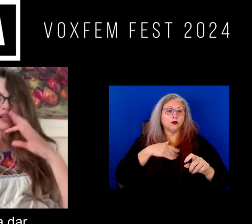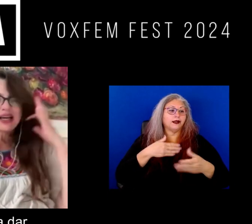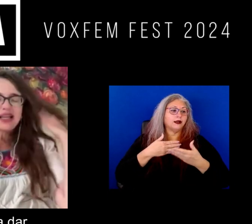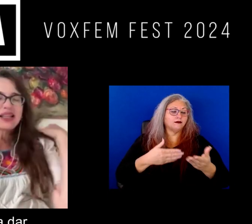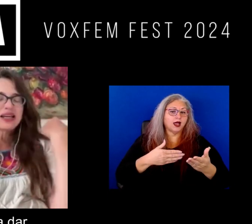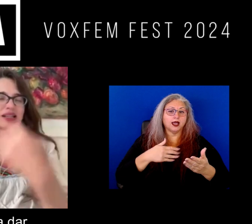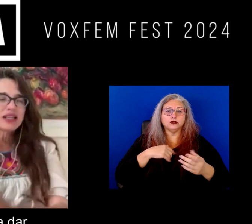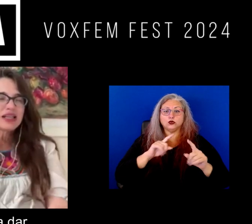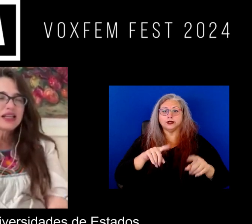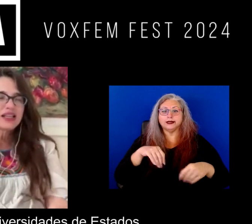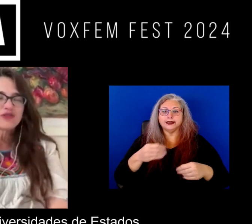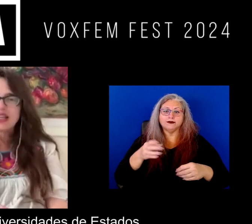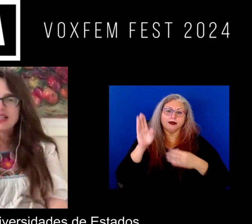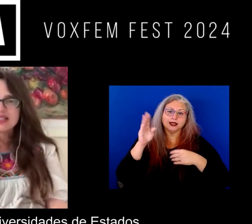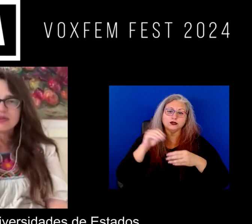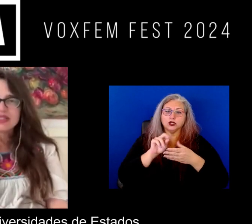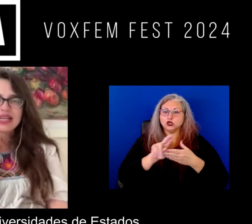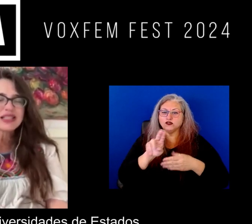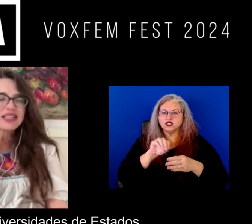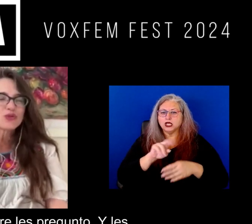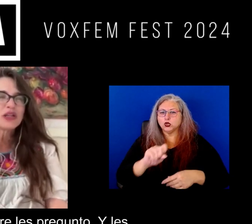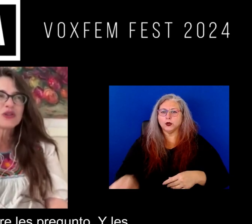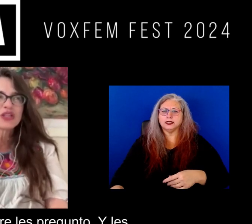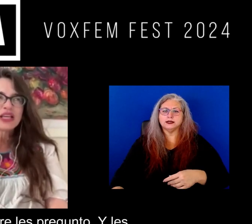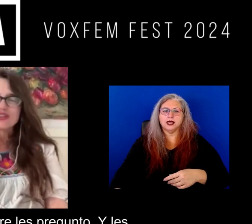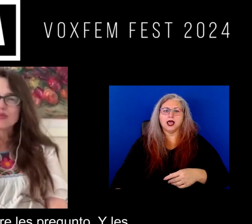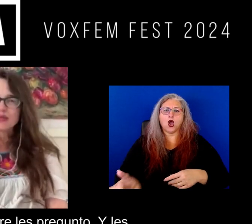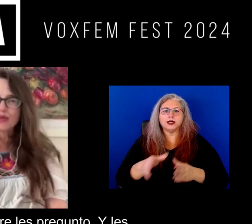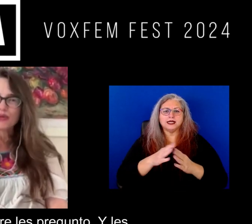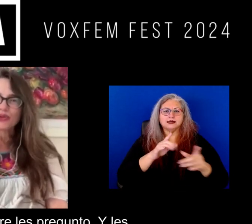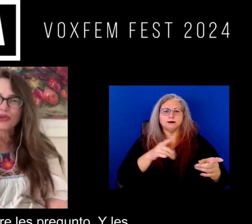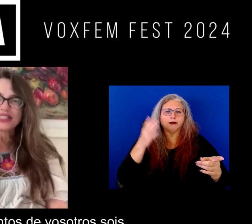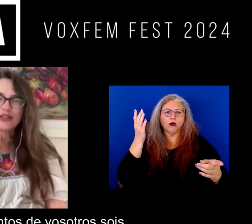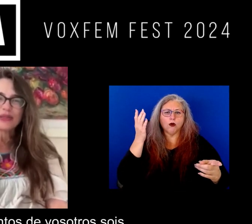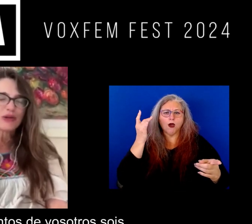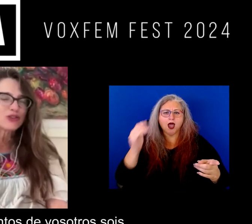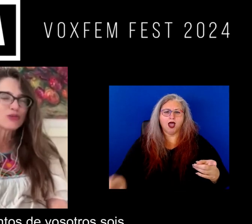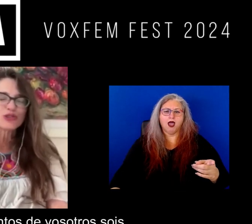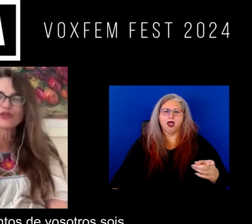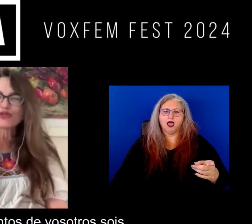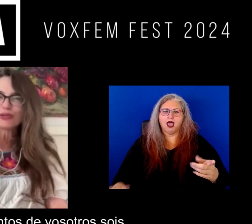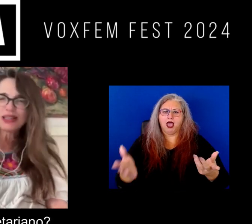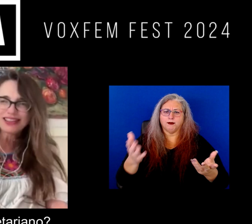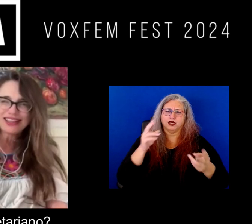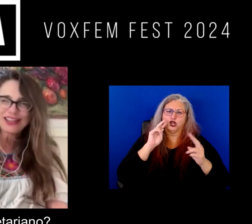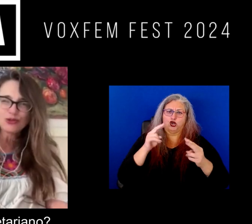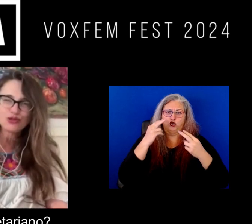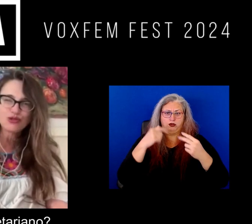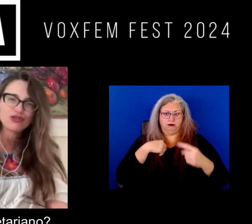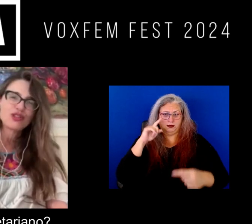a dar conferencias en universidades de Estados Unidos yo siempre les pregunto ¿no? les digo mira ¿cuántos de vosotros sois